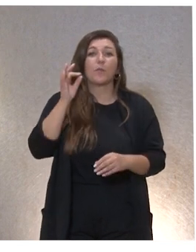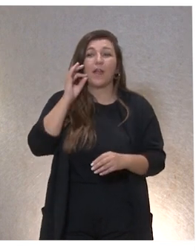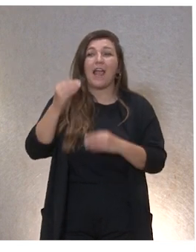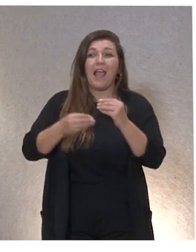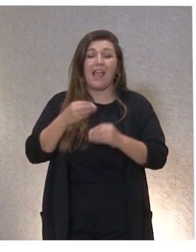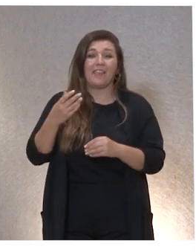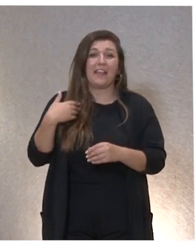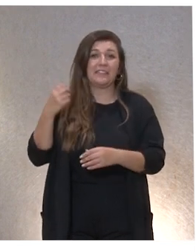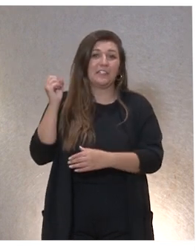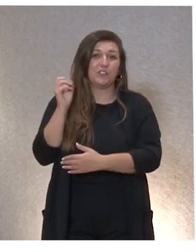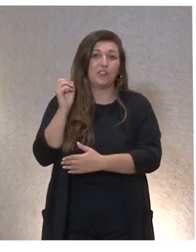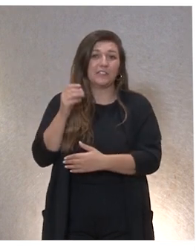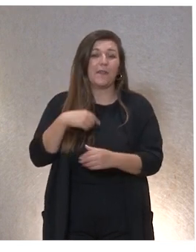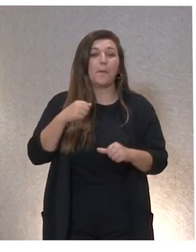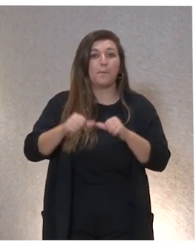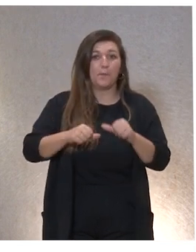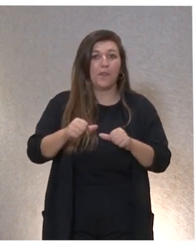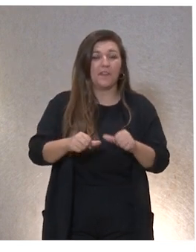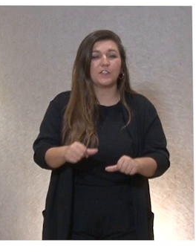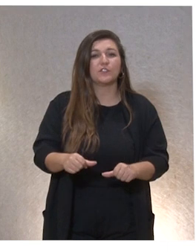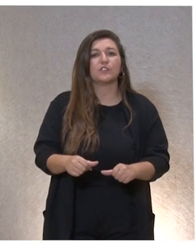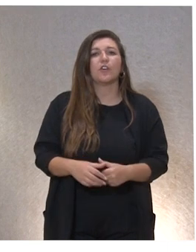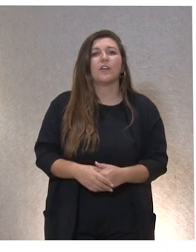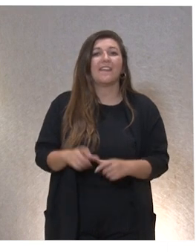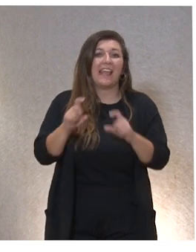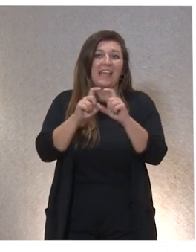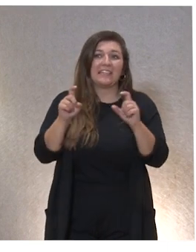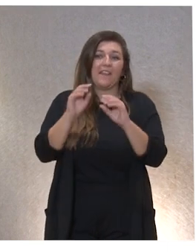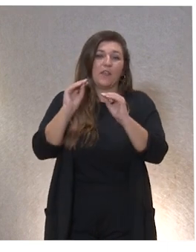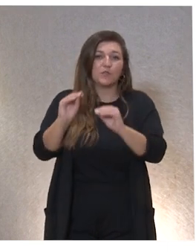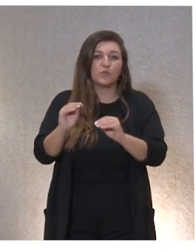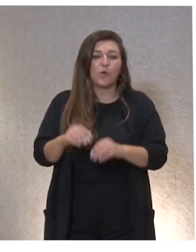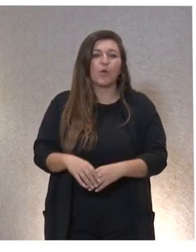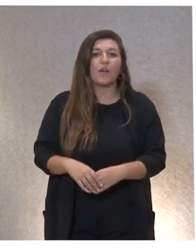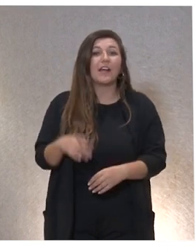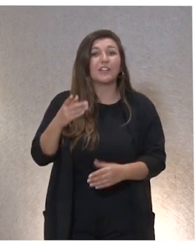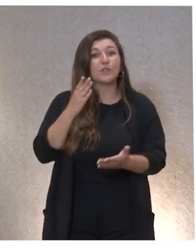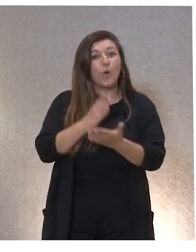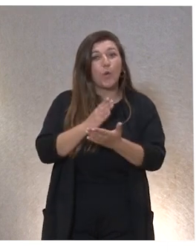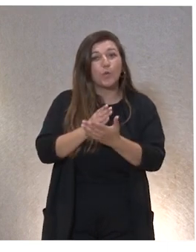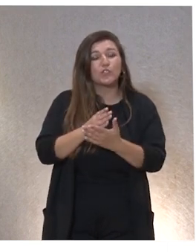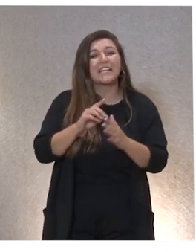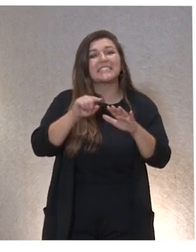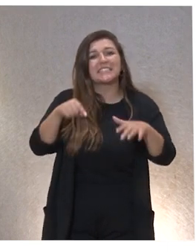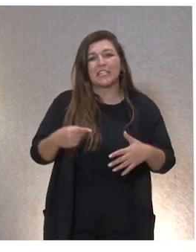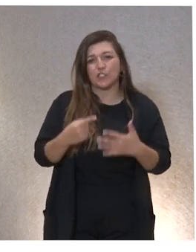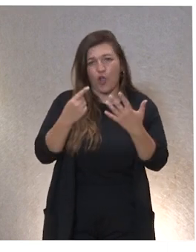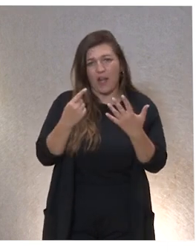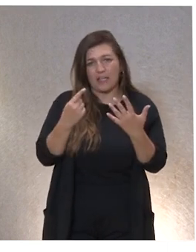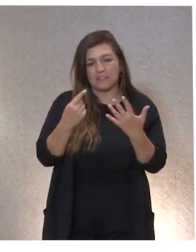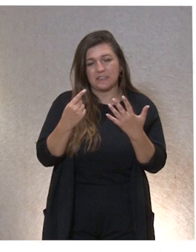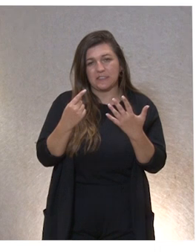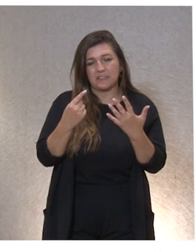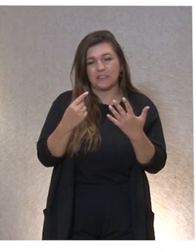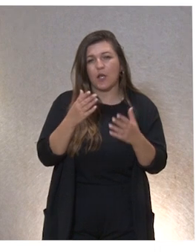el proceso de GAUDE de su entidad pues este curso de autoformación de seis horas ha sido un curso